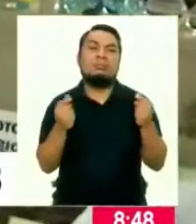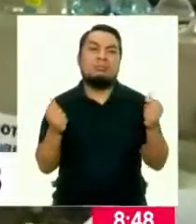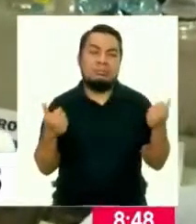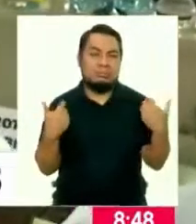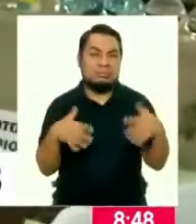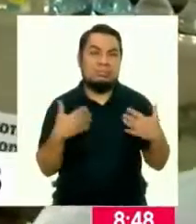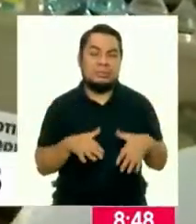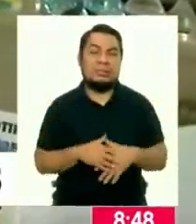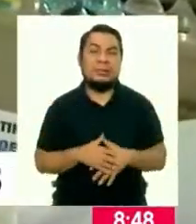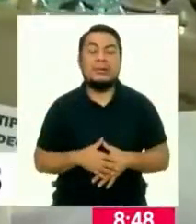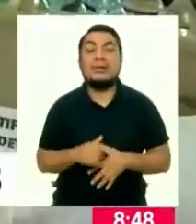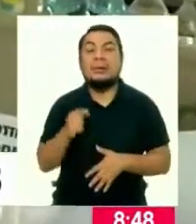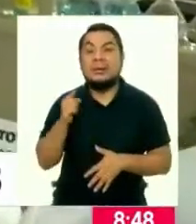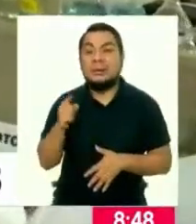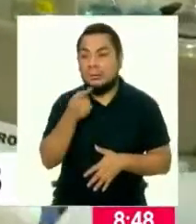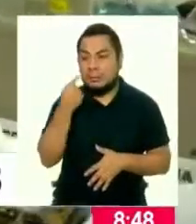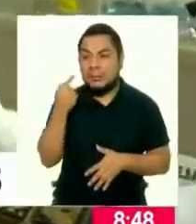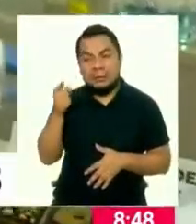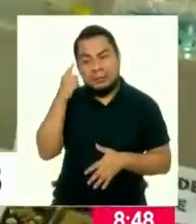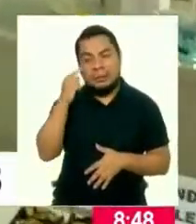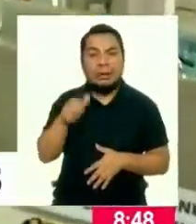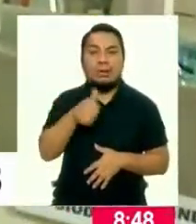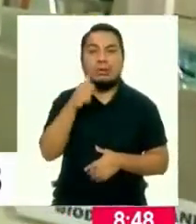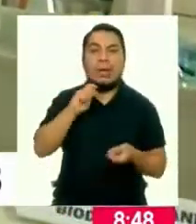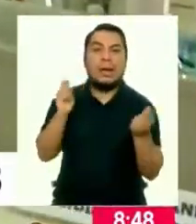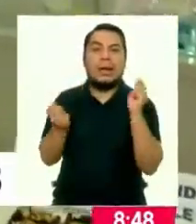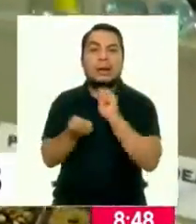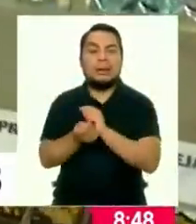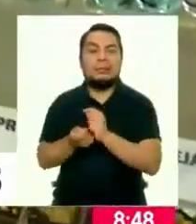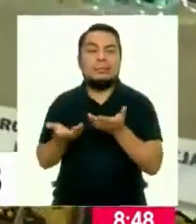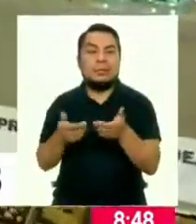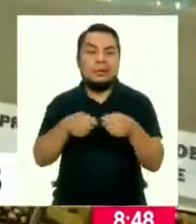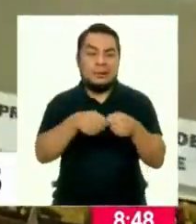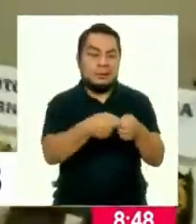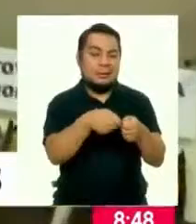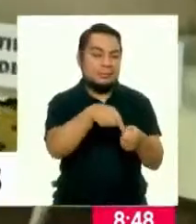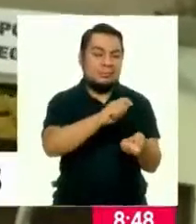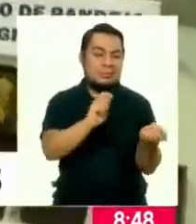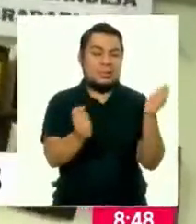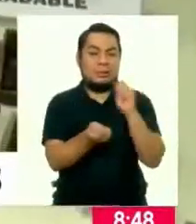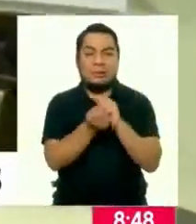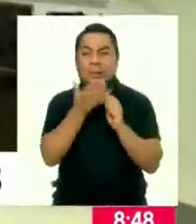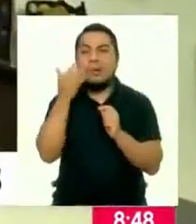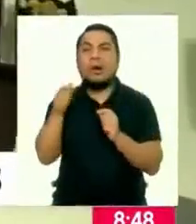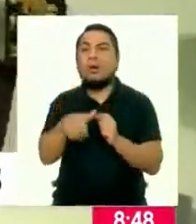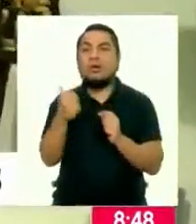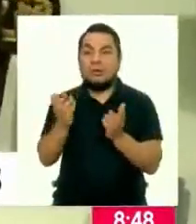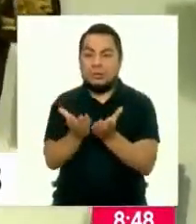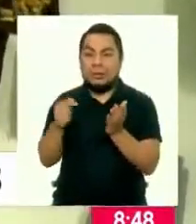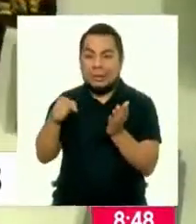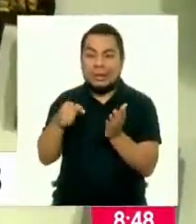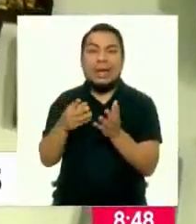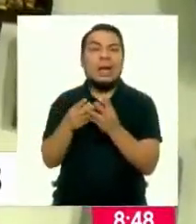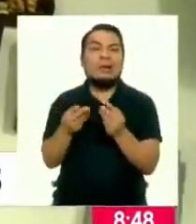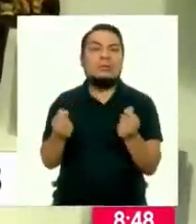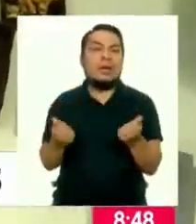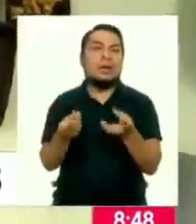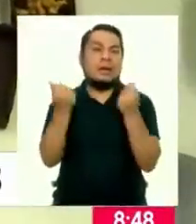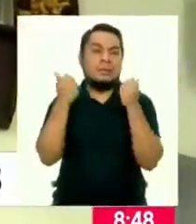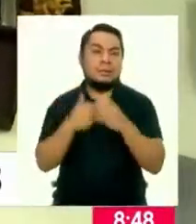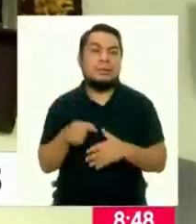apuntamos nosotros es a ofrecer alternativas al plástico común, ¿para qué? Para que podamos usarlo, por ejemplo,